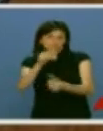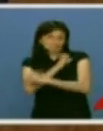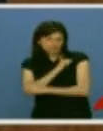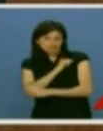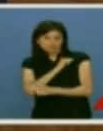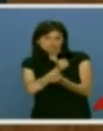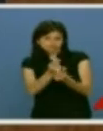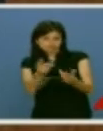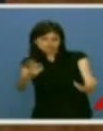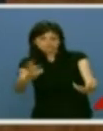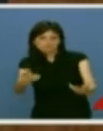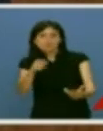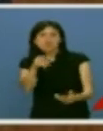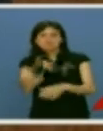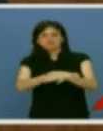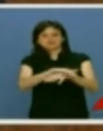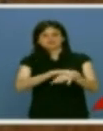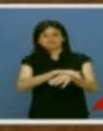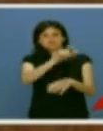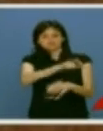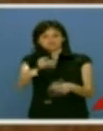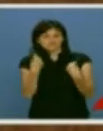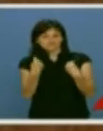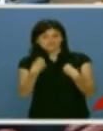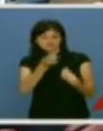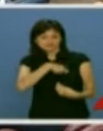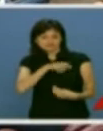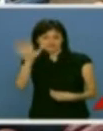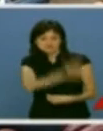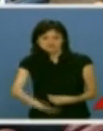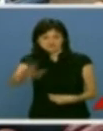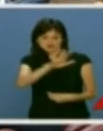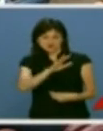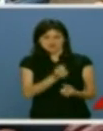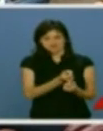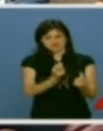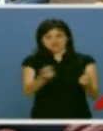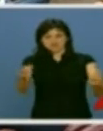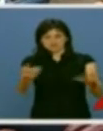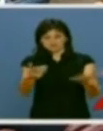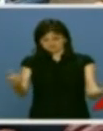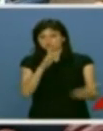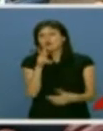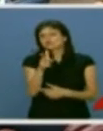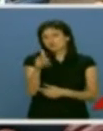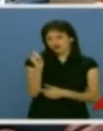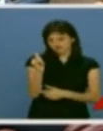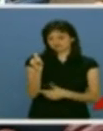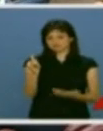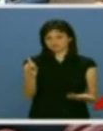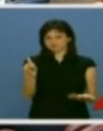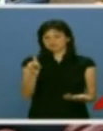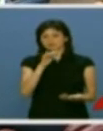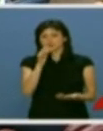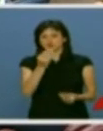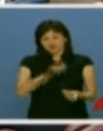son las garantías que nuestro Estado le ofrece a los ciudadanos que viven en un país donde cuentan con unos derechos que les acompañan desde